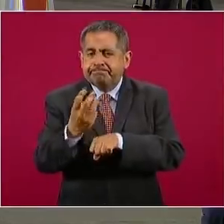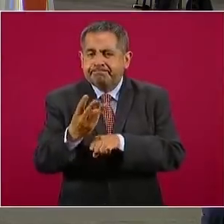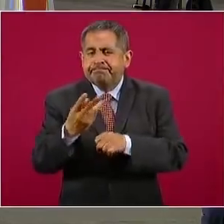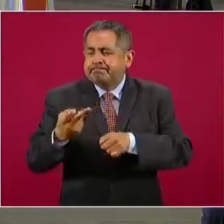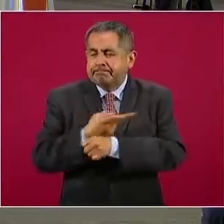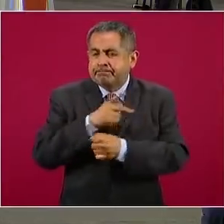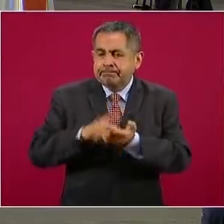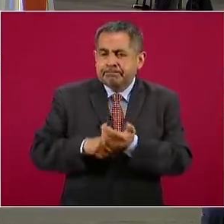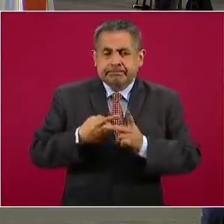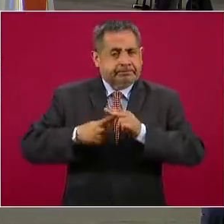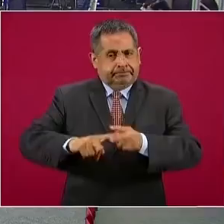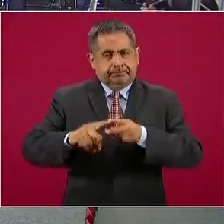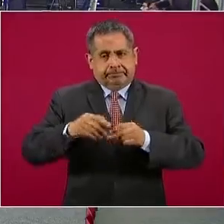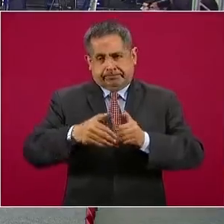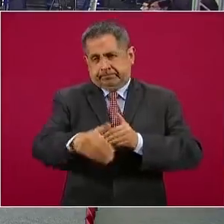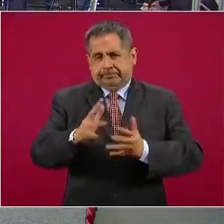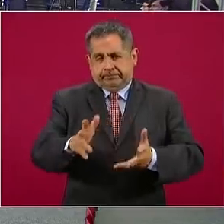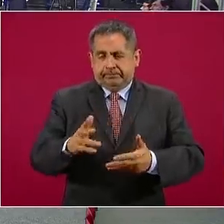de ya. Muchas gracias.